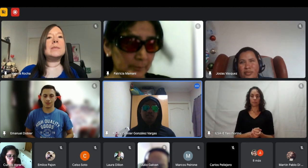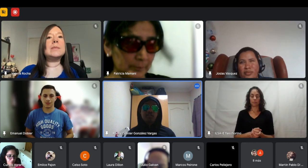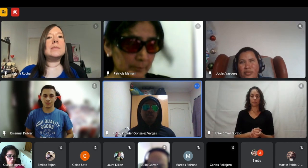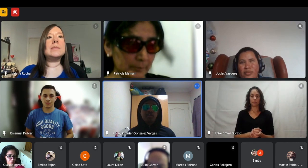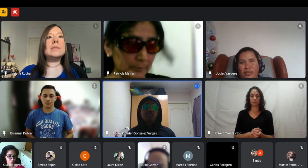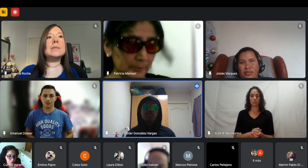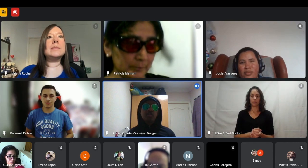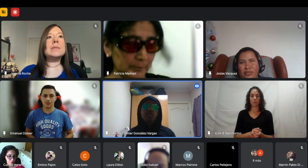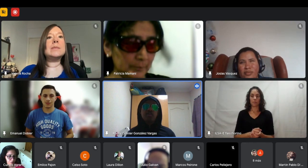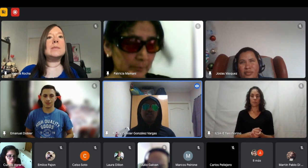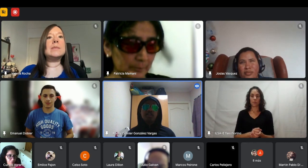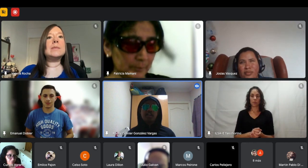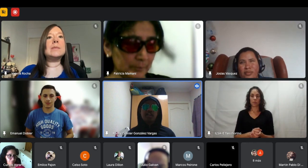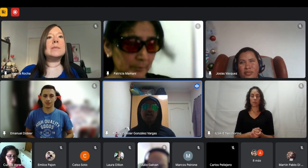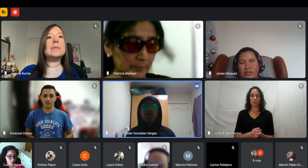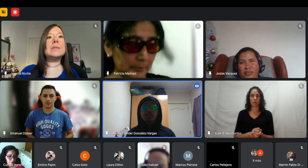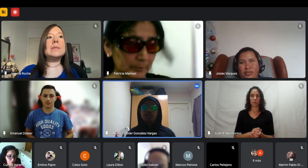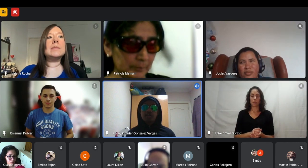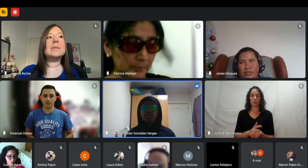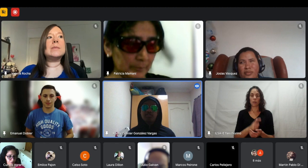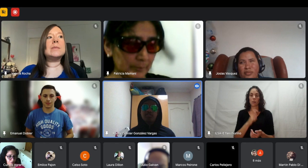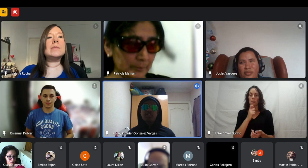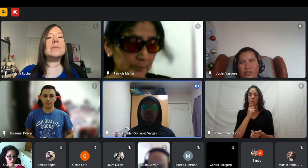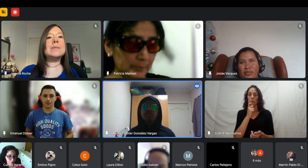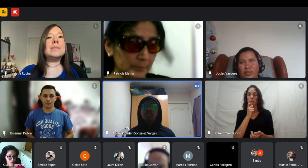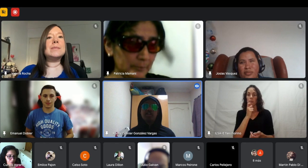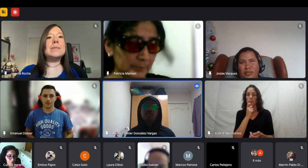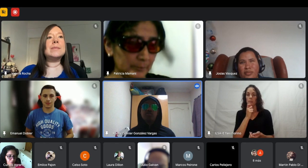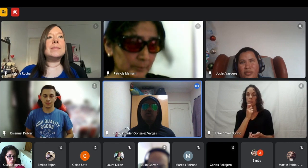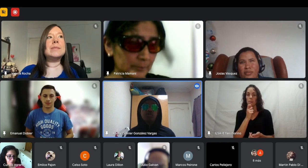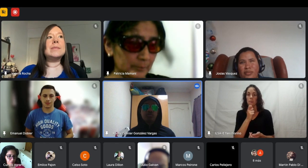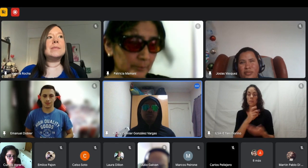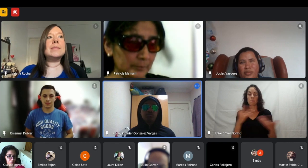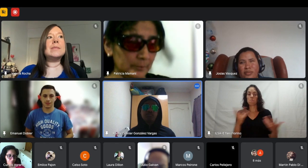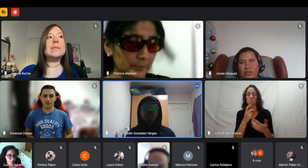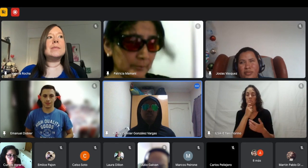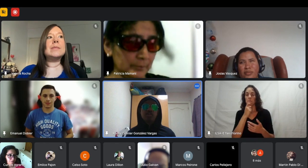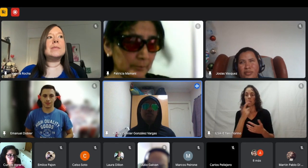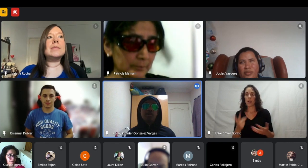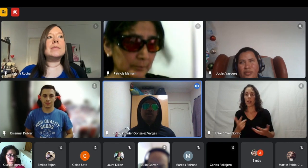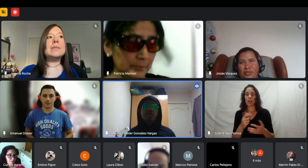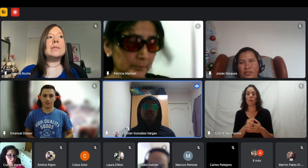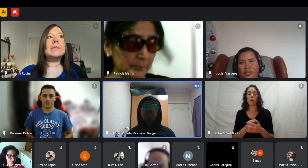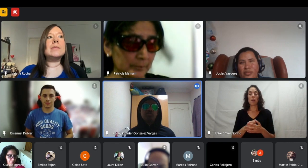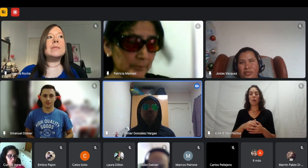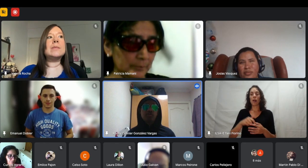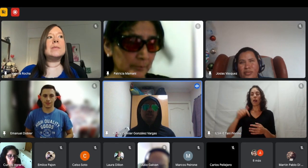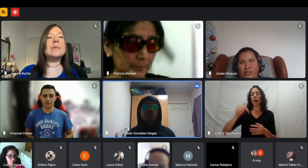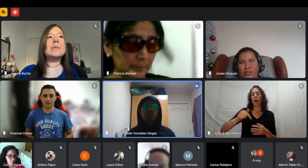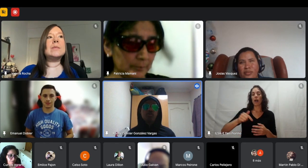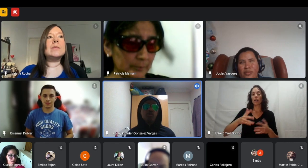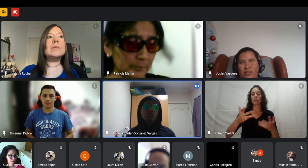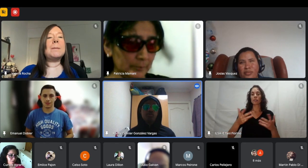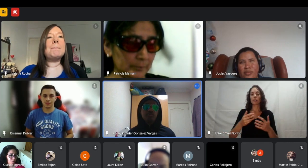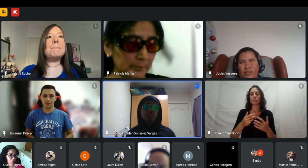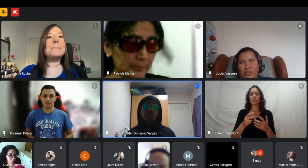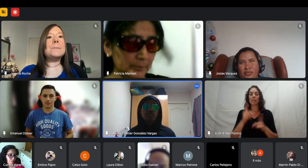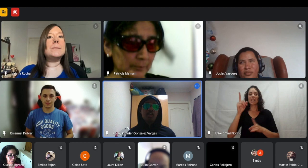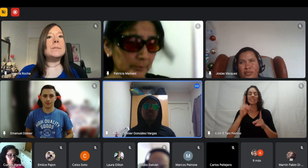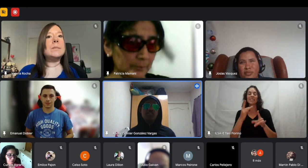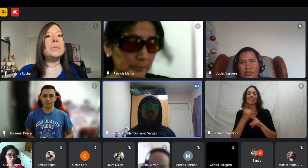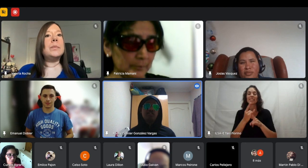el señor y arreglarlo porque sinceramente que esto siempre va a haber rechazo porque el mundo